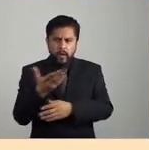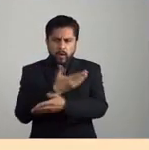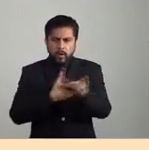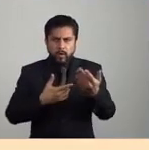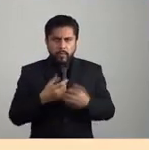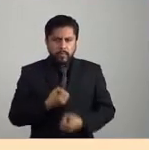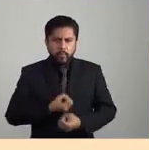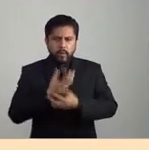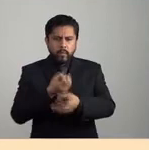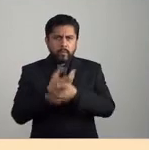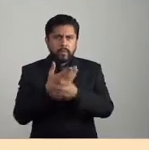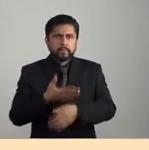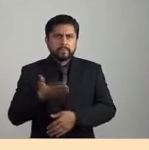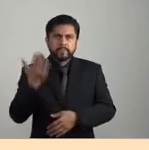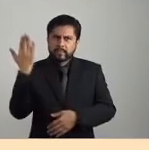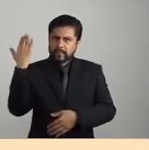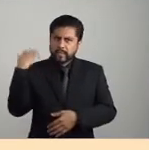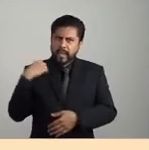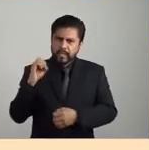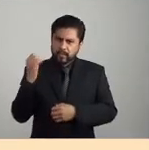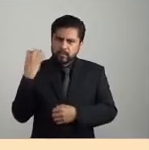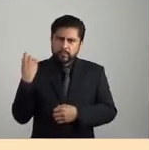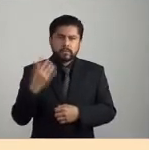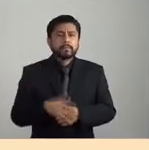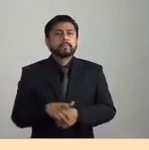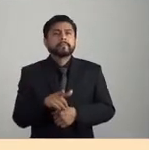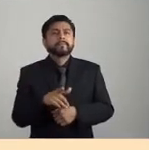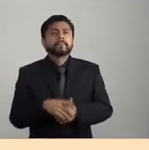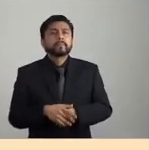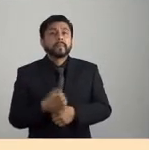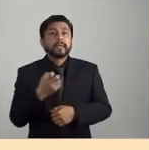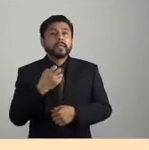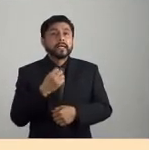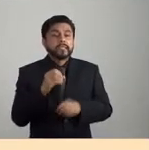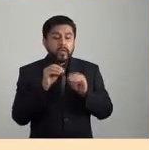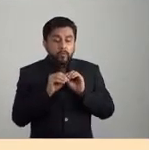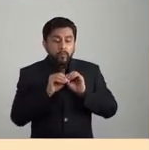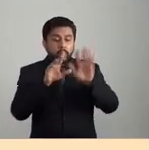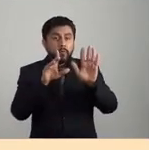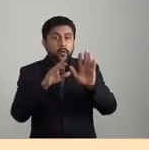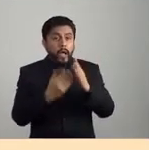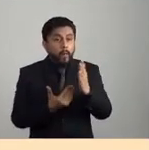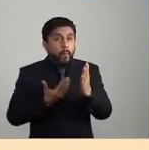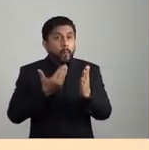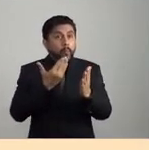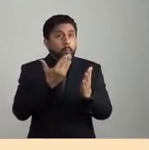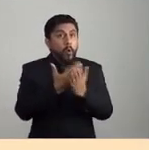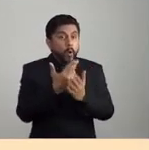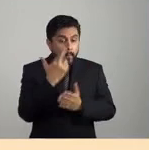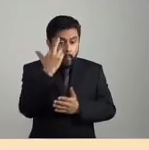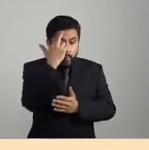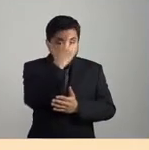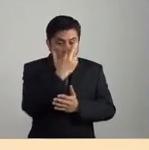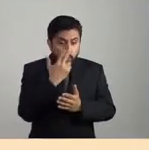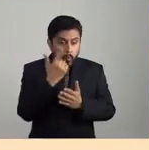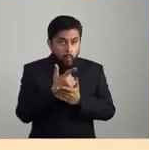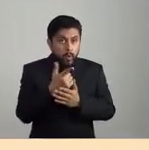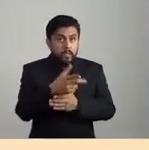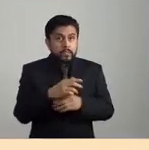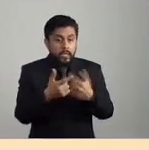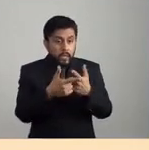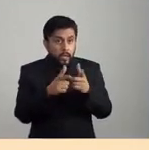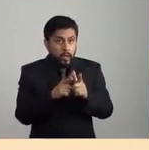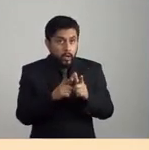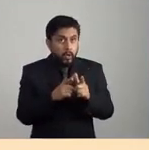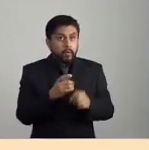se difundió como parte de las propuestas reflexivas de Traficantes de Sueños, que era la